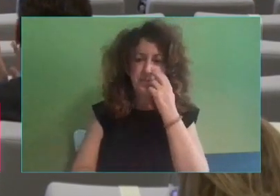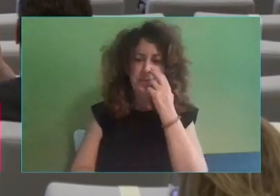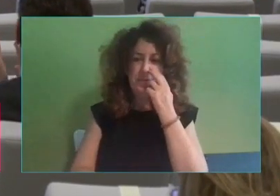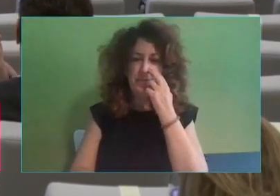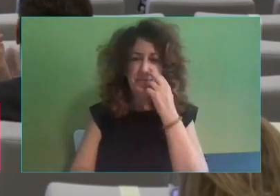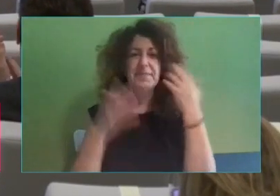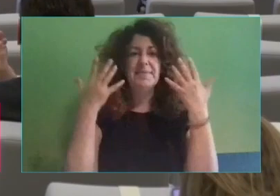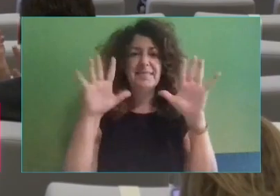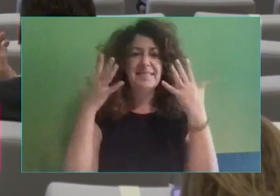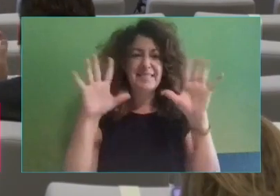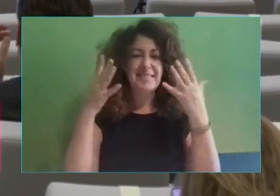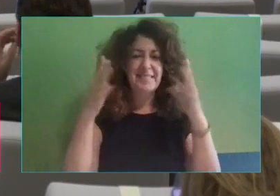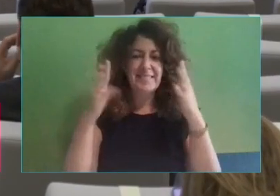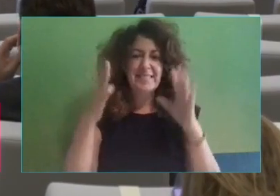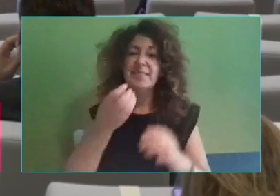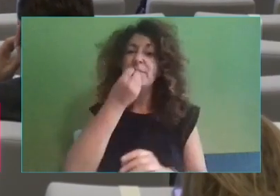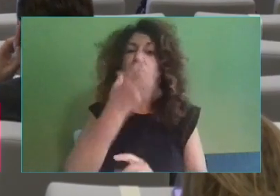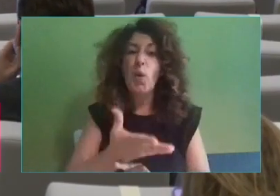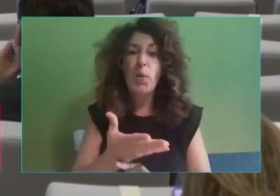Muy bien.